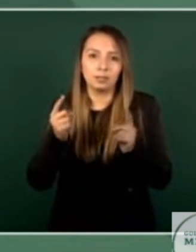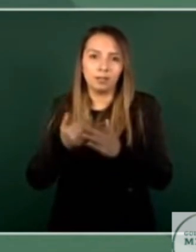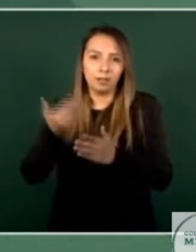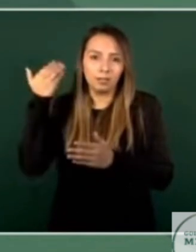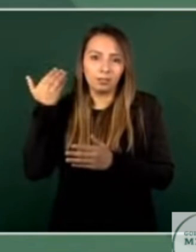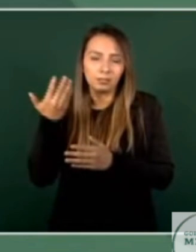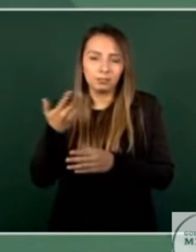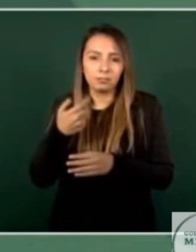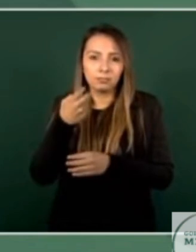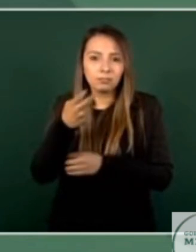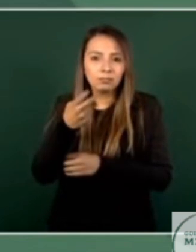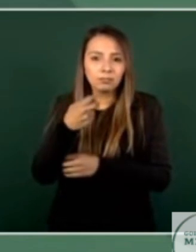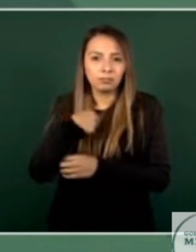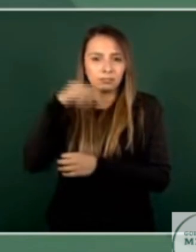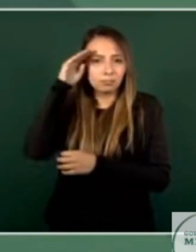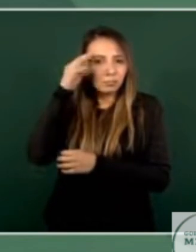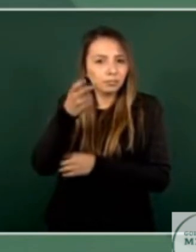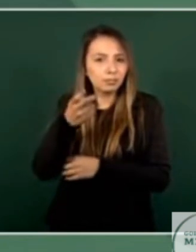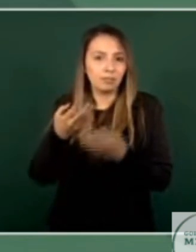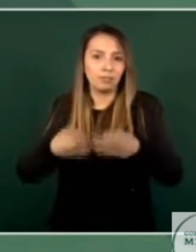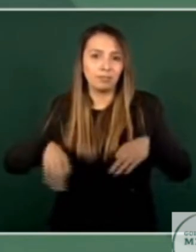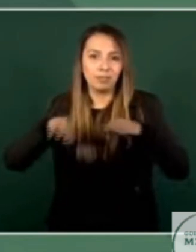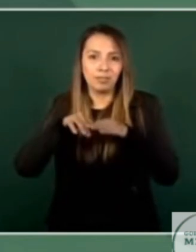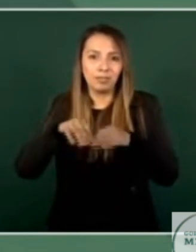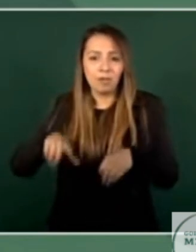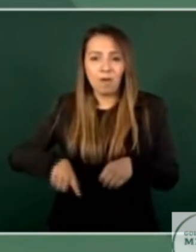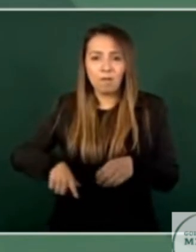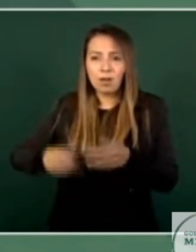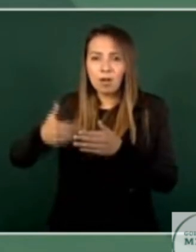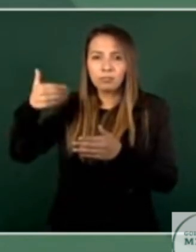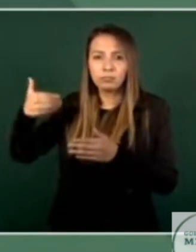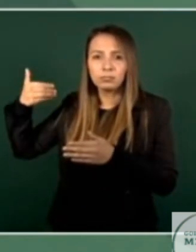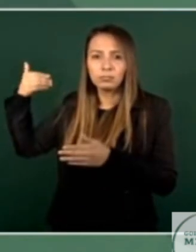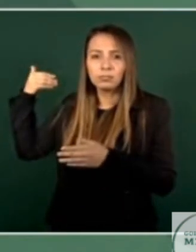importante con relación a los anteriores gobiernos